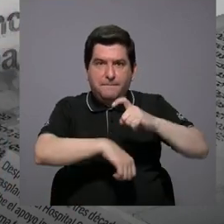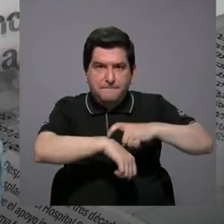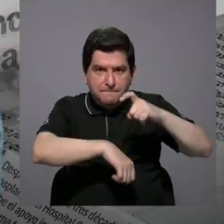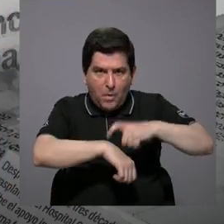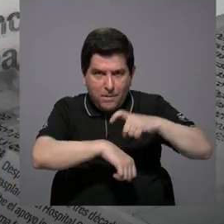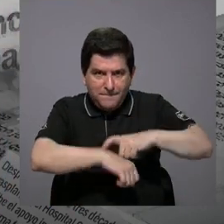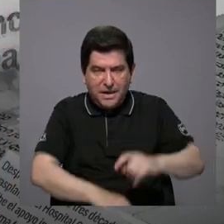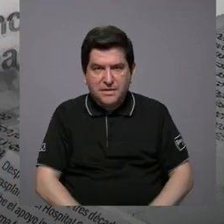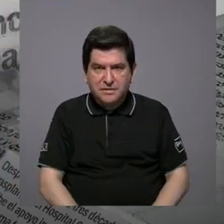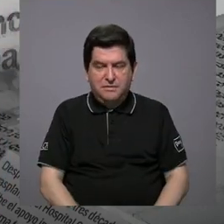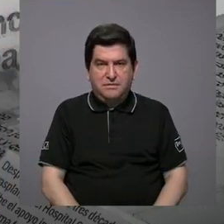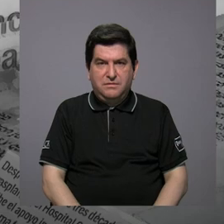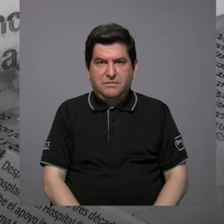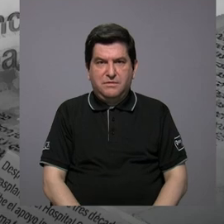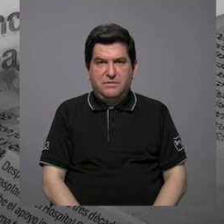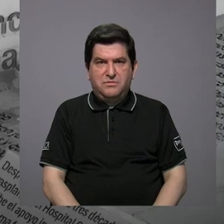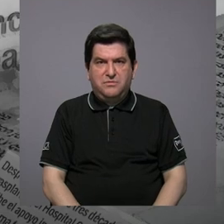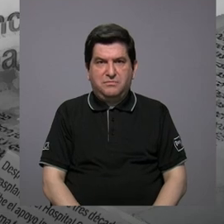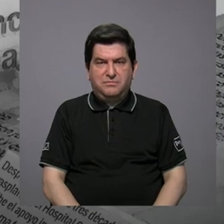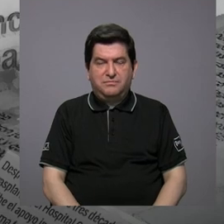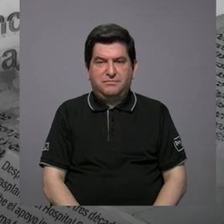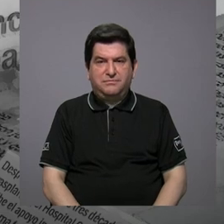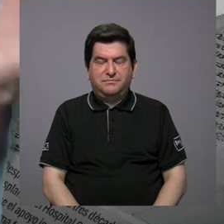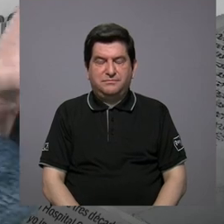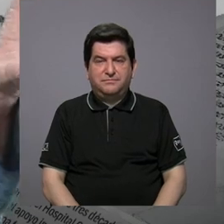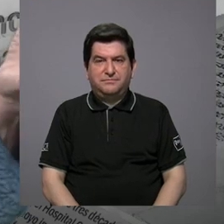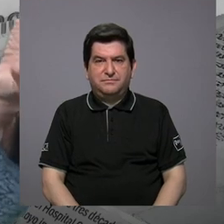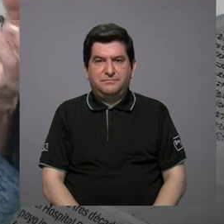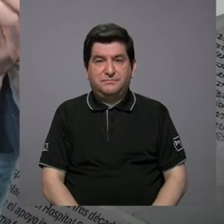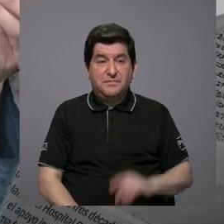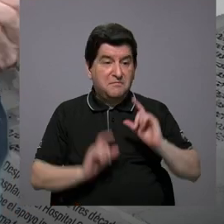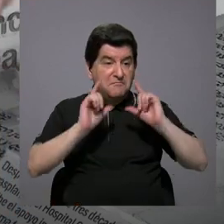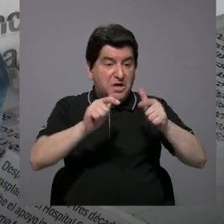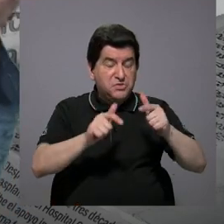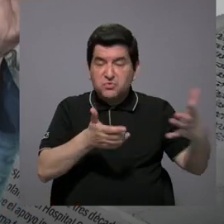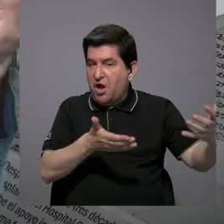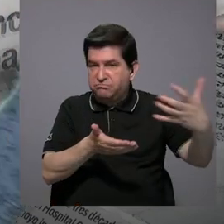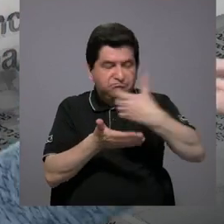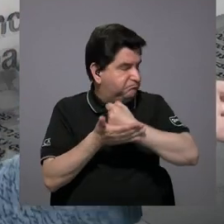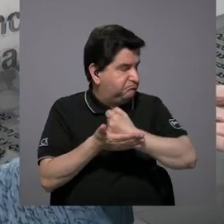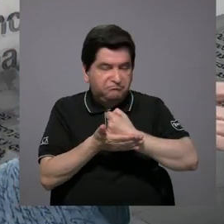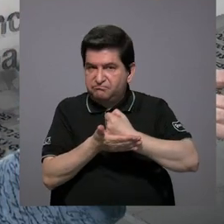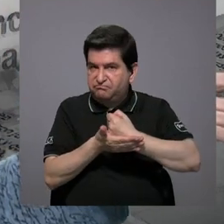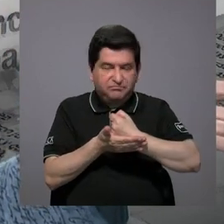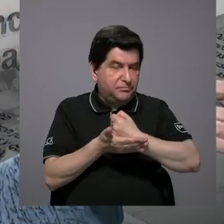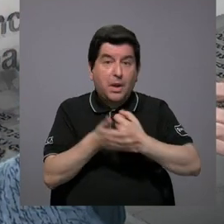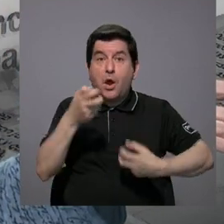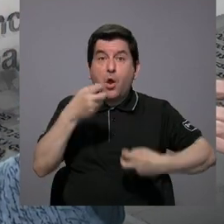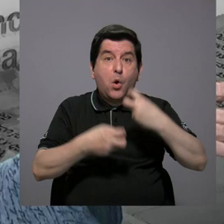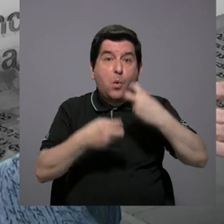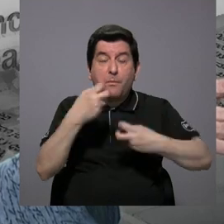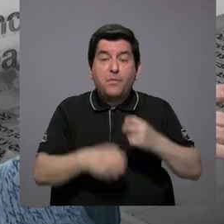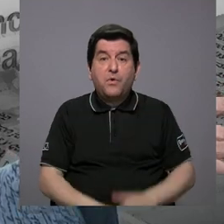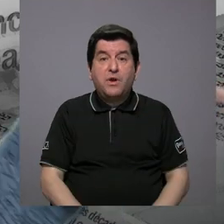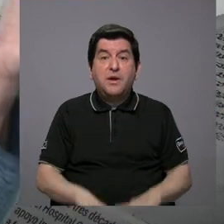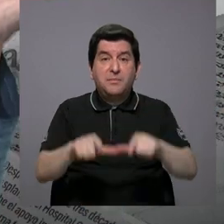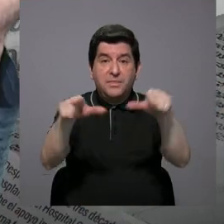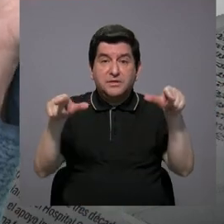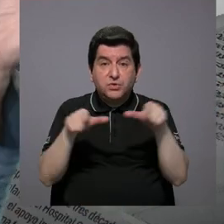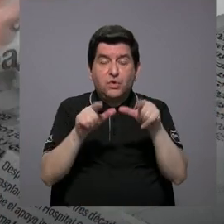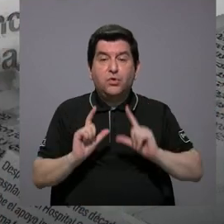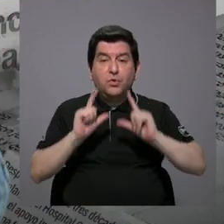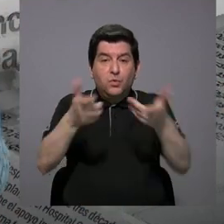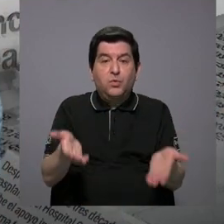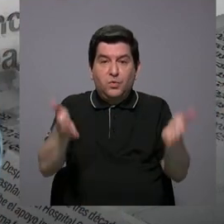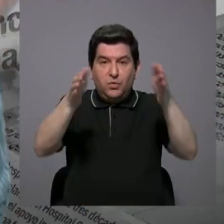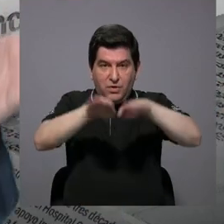en que no se recogía la basura porque había problemas con los rellenos sanitarios, sobre